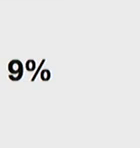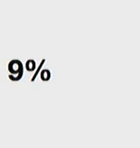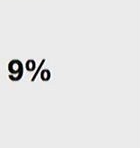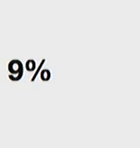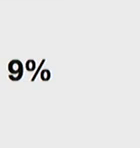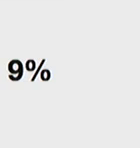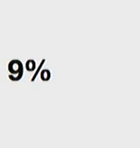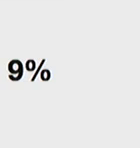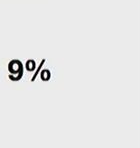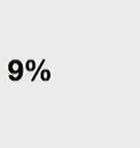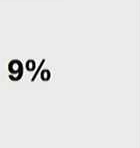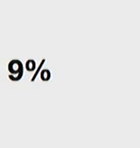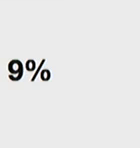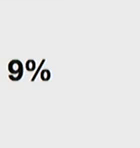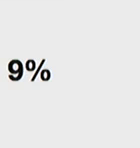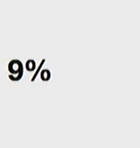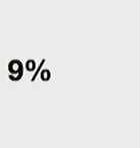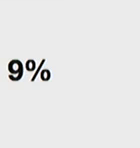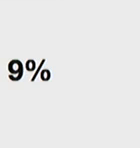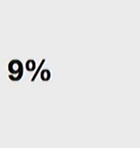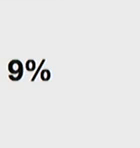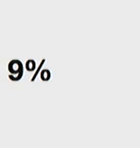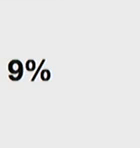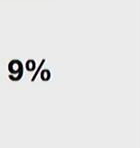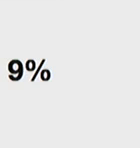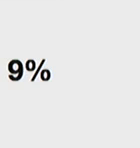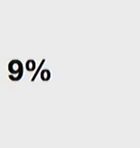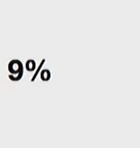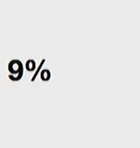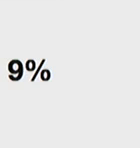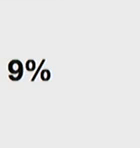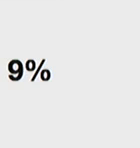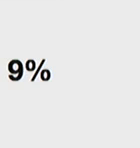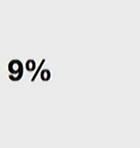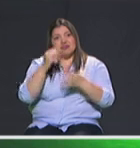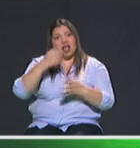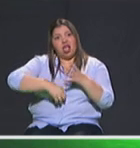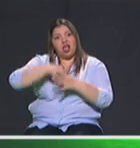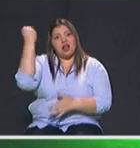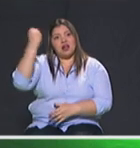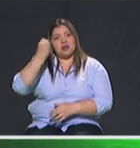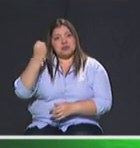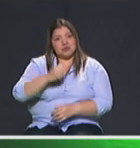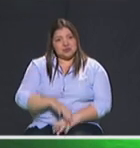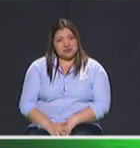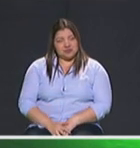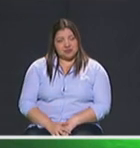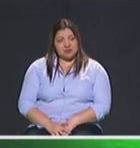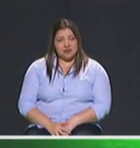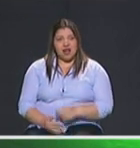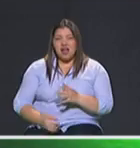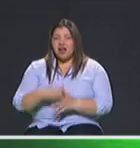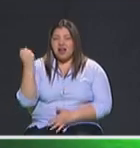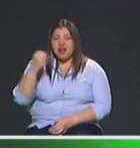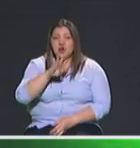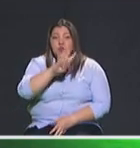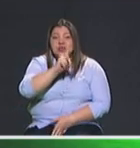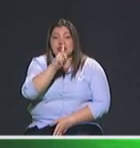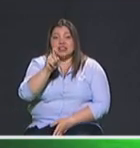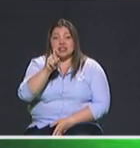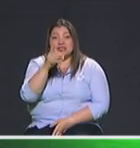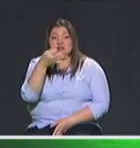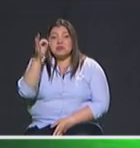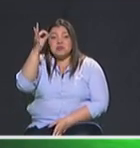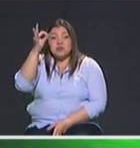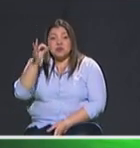las 7 y 30 que iniciamos el debate pues el que ganó fue el número 2 combatir el fleteo y toda clase de hurtos con un 46% de